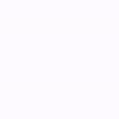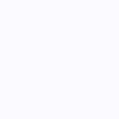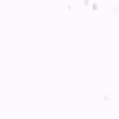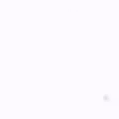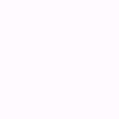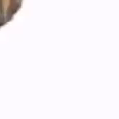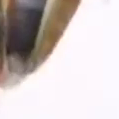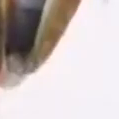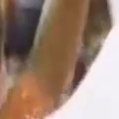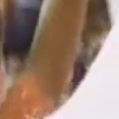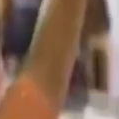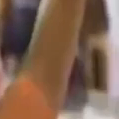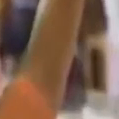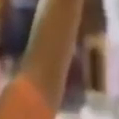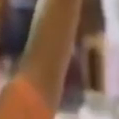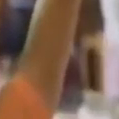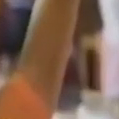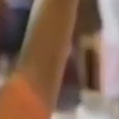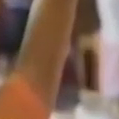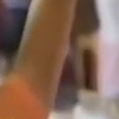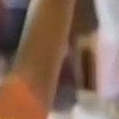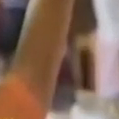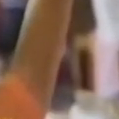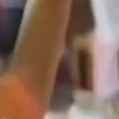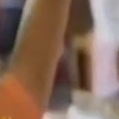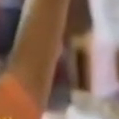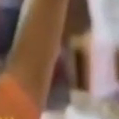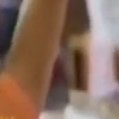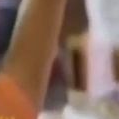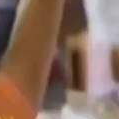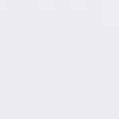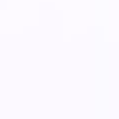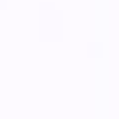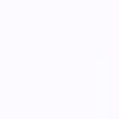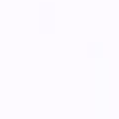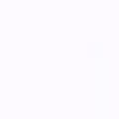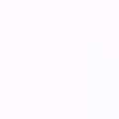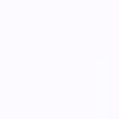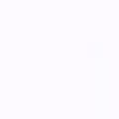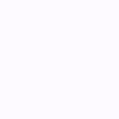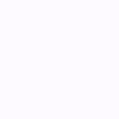A continuación, Comunicación y Lenguaje, Cuarto Primaria.